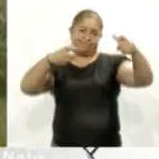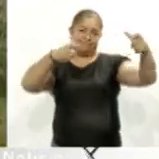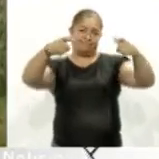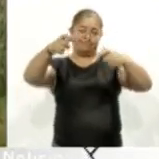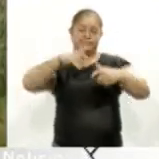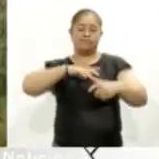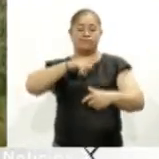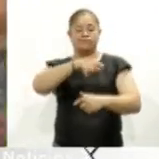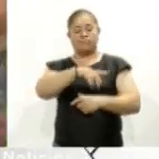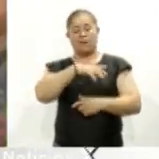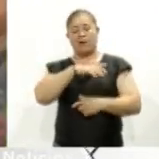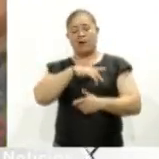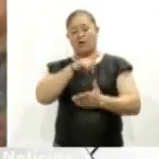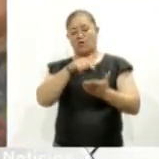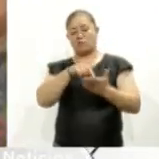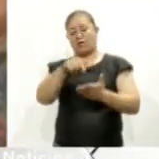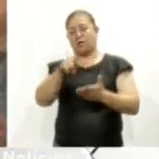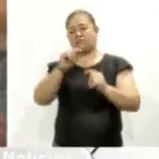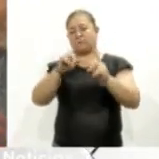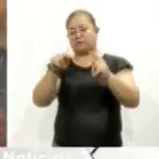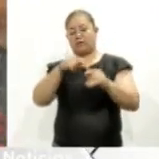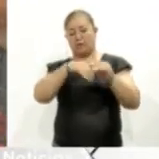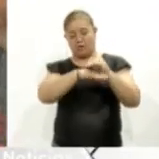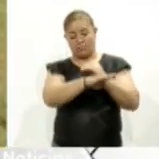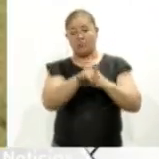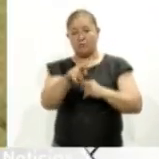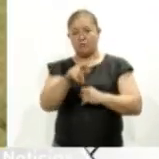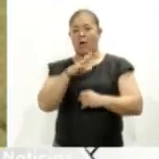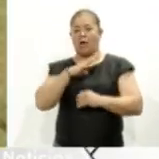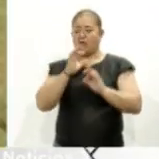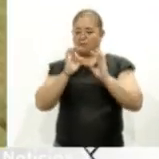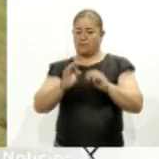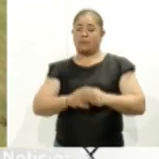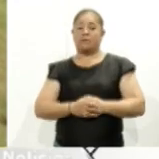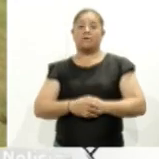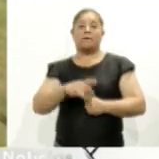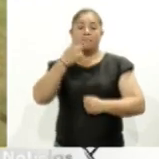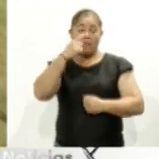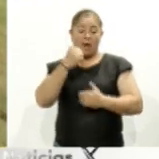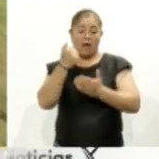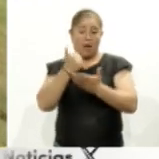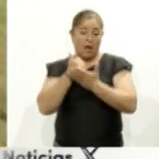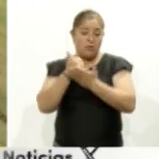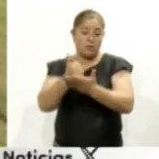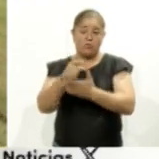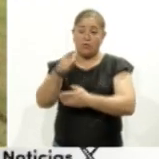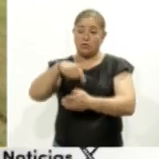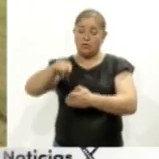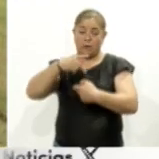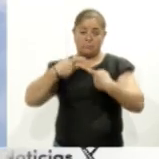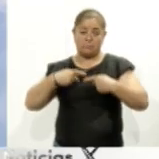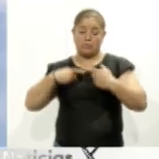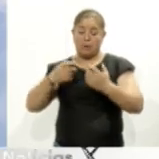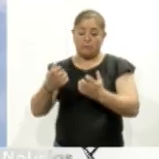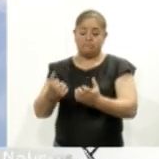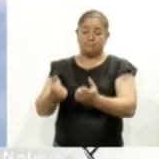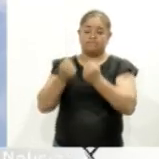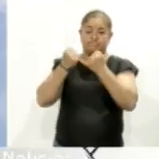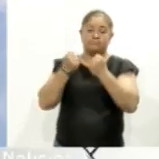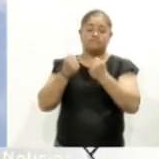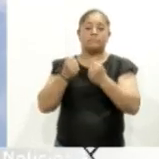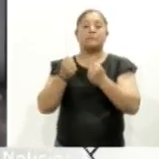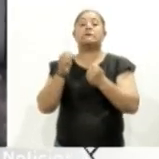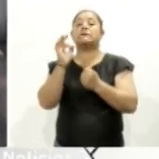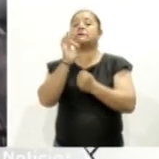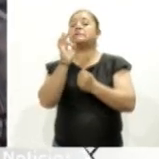con los que cuenta Tlaxcala se encuentren en óptimas condiciones, con la finalidad de brindar auxilio a la población cercana al Coloso. En caso de